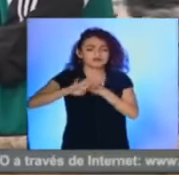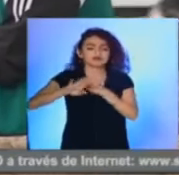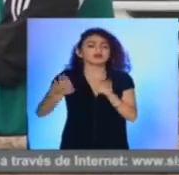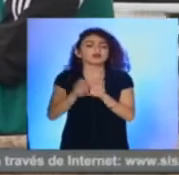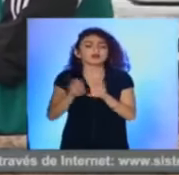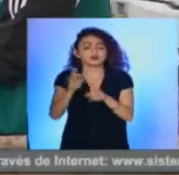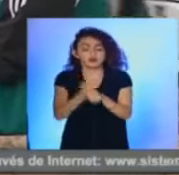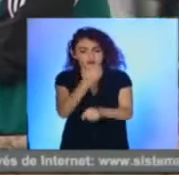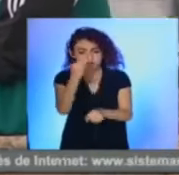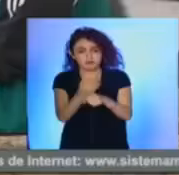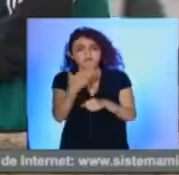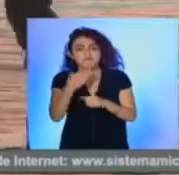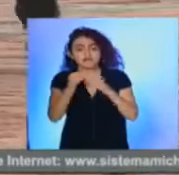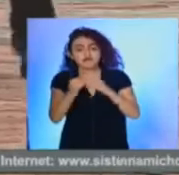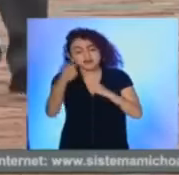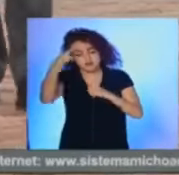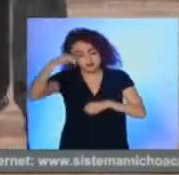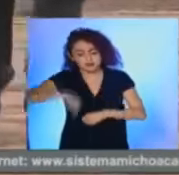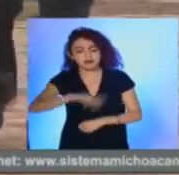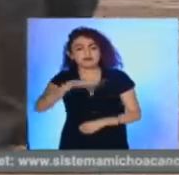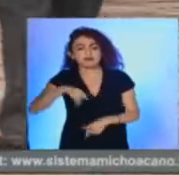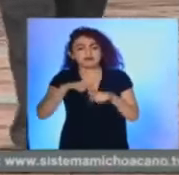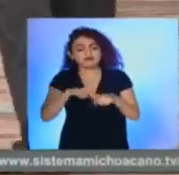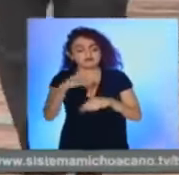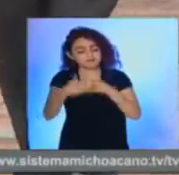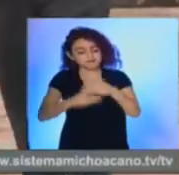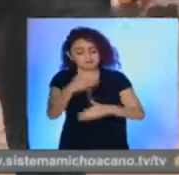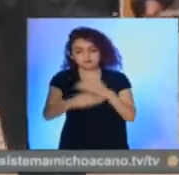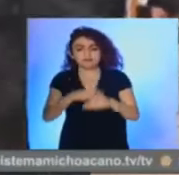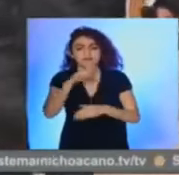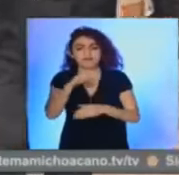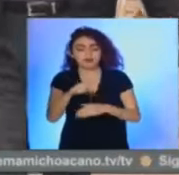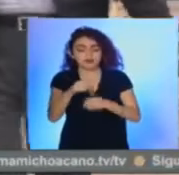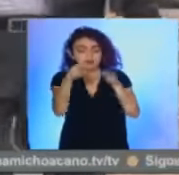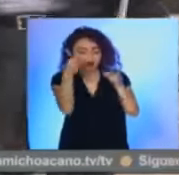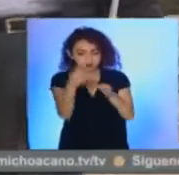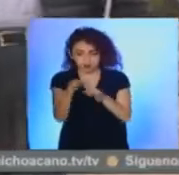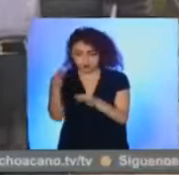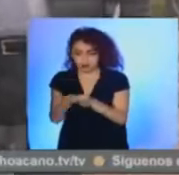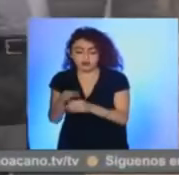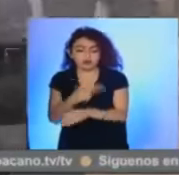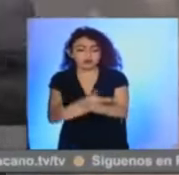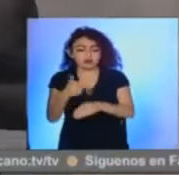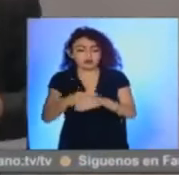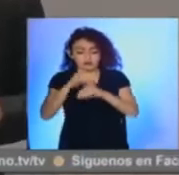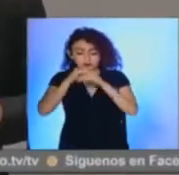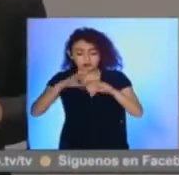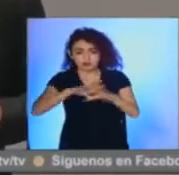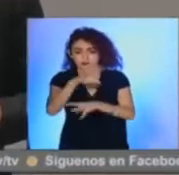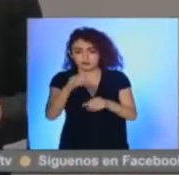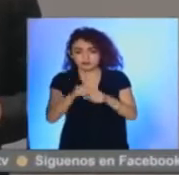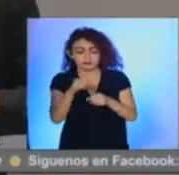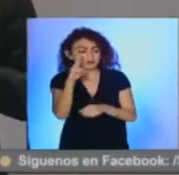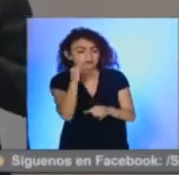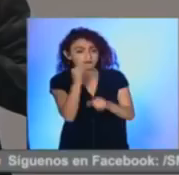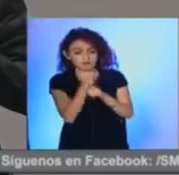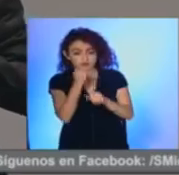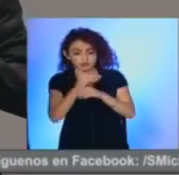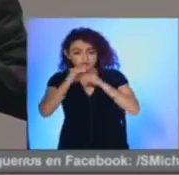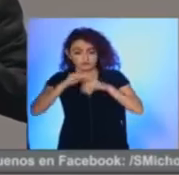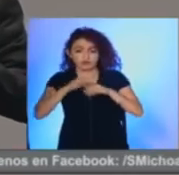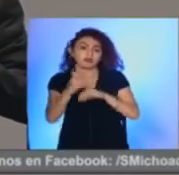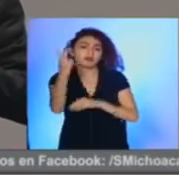son suficientemente sólidas para que Michoacán siga transitando en un camino de certeza y transparencia. En los portales estatales de